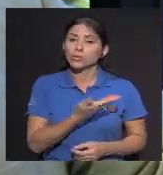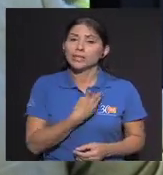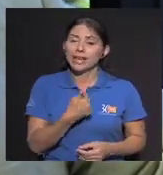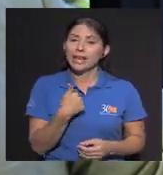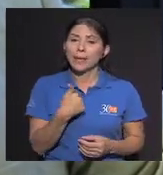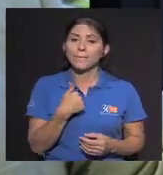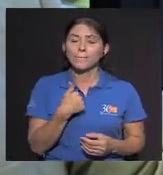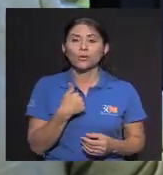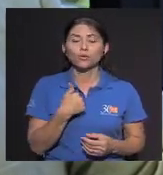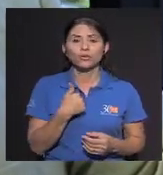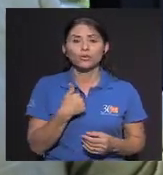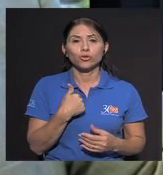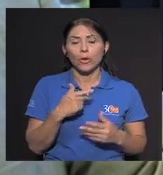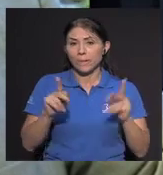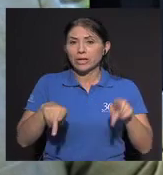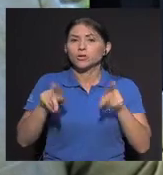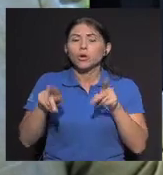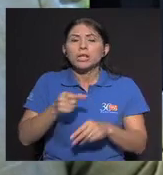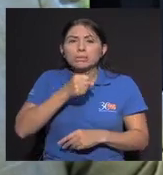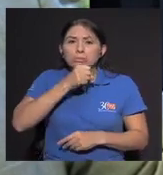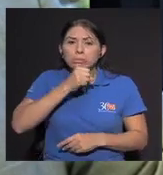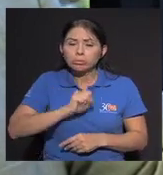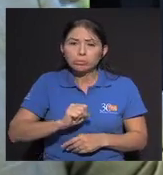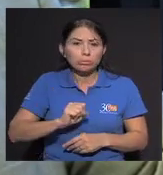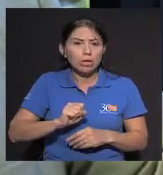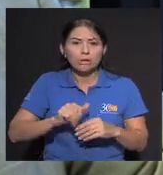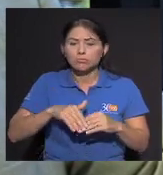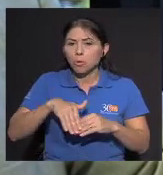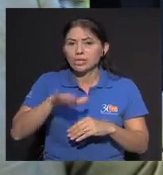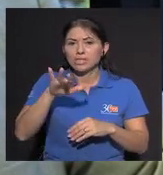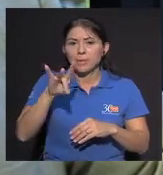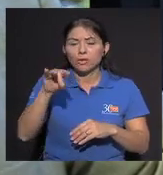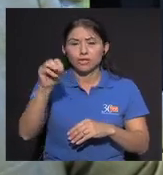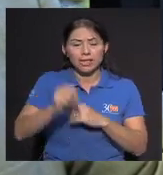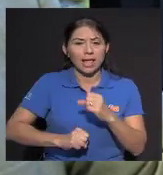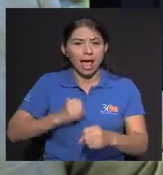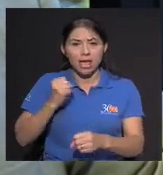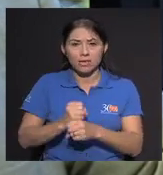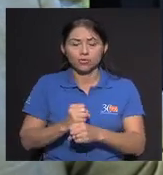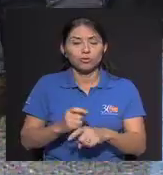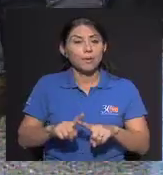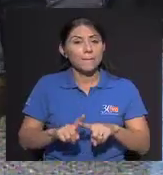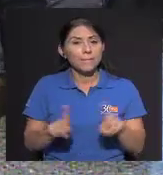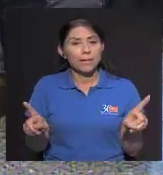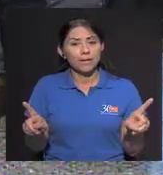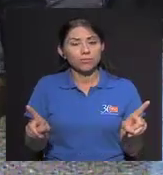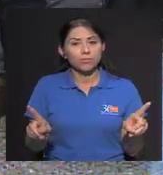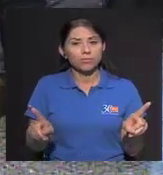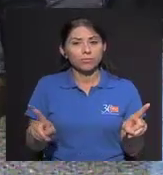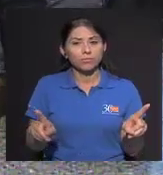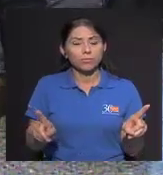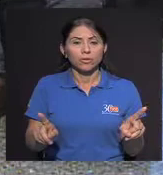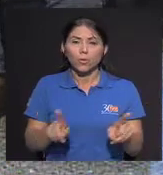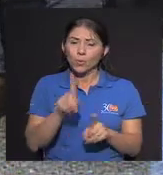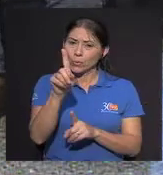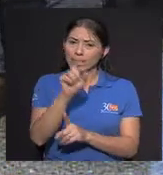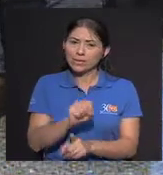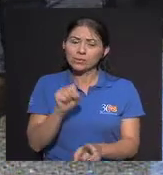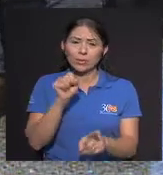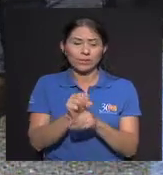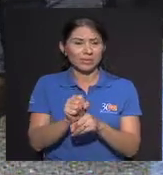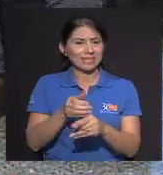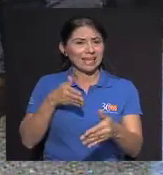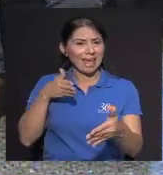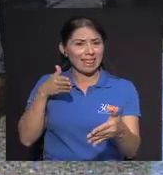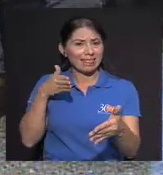Tenemos la sobrevida prácticamente por encima de los 80 años Pero uno de los